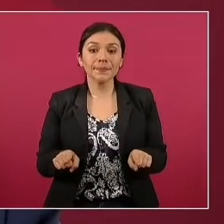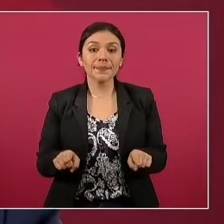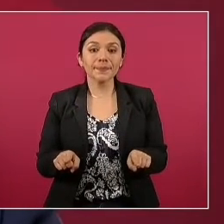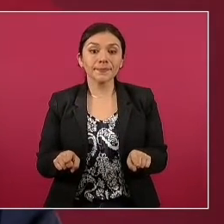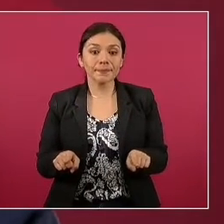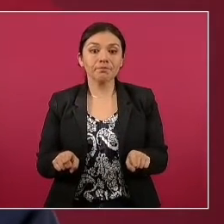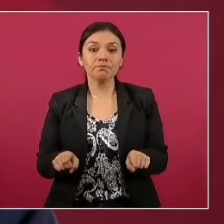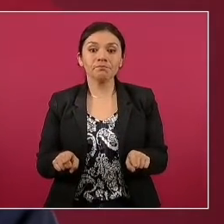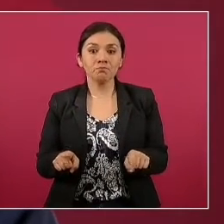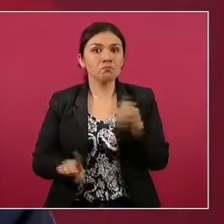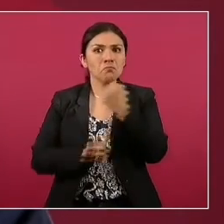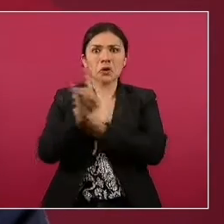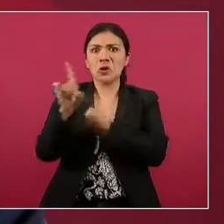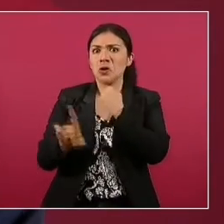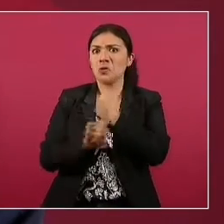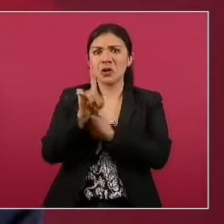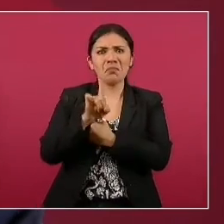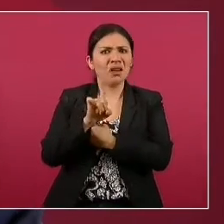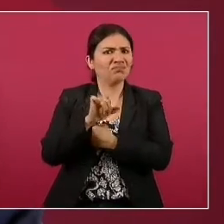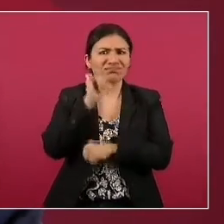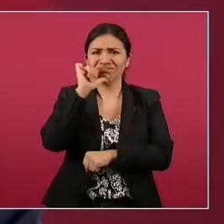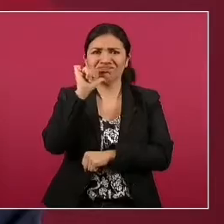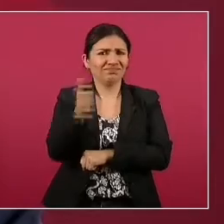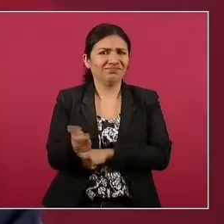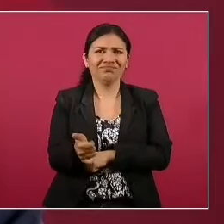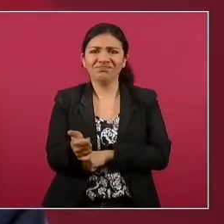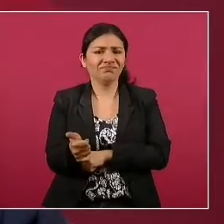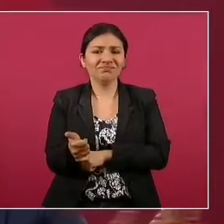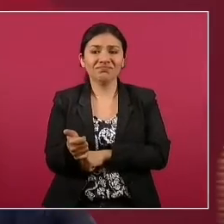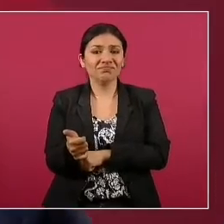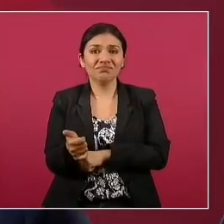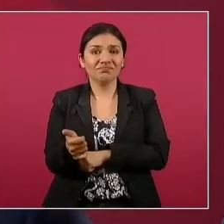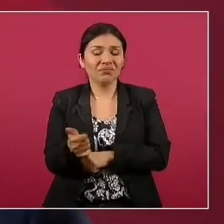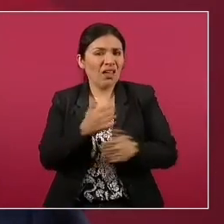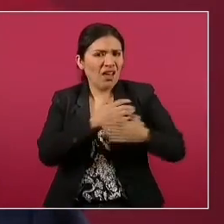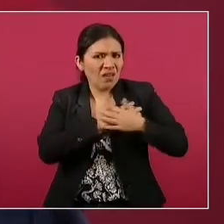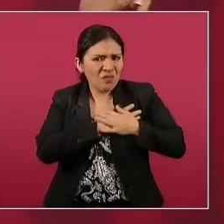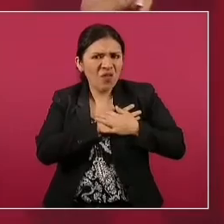No hay problema de nada y amor y paz.